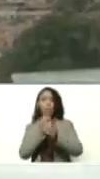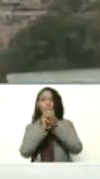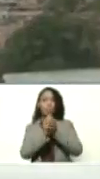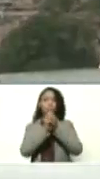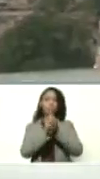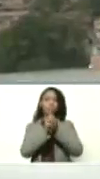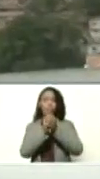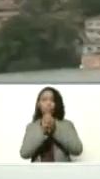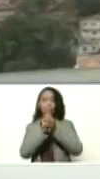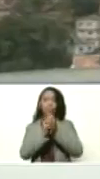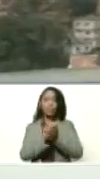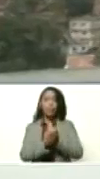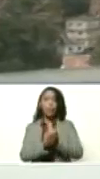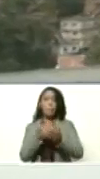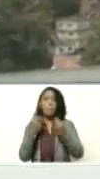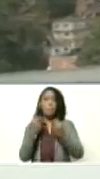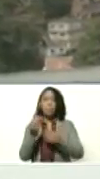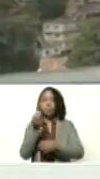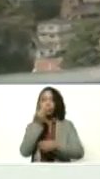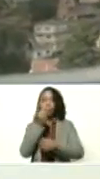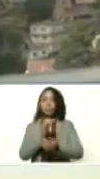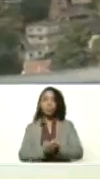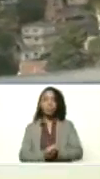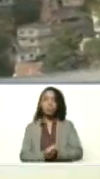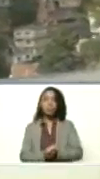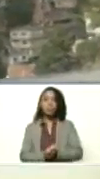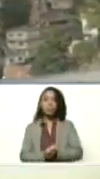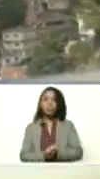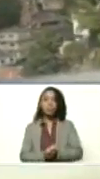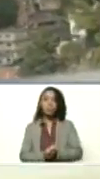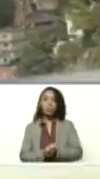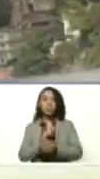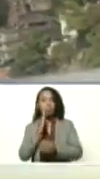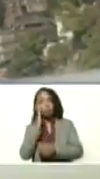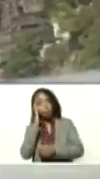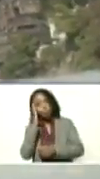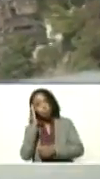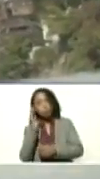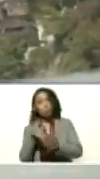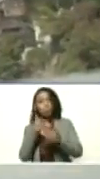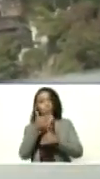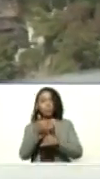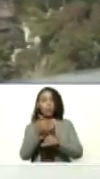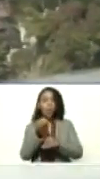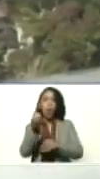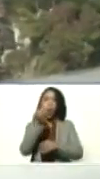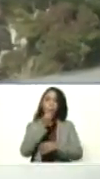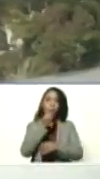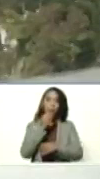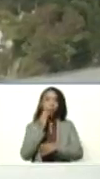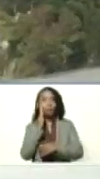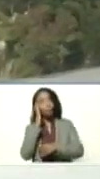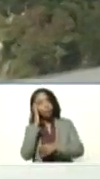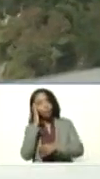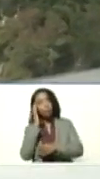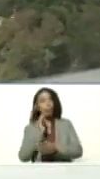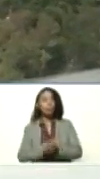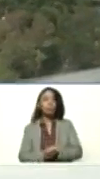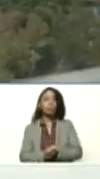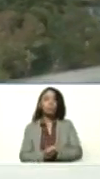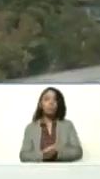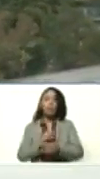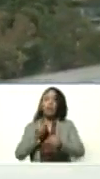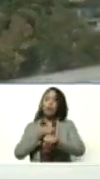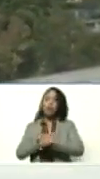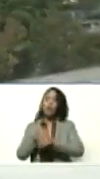para comer y a dormir después. Comer y dormir. Héctor,